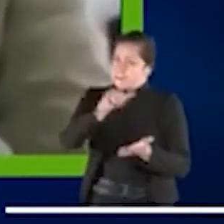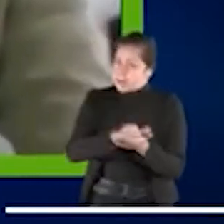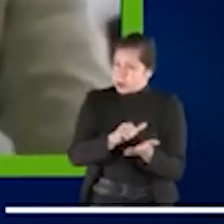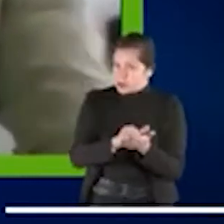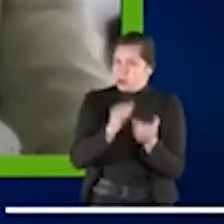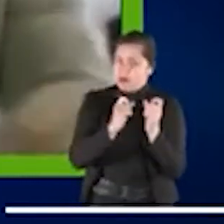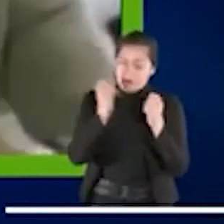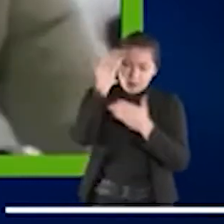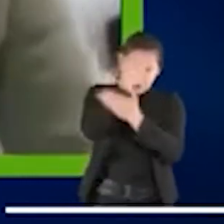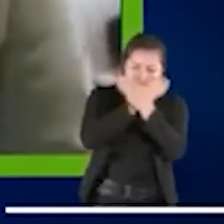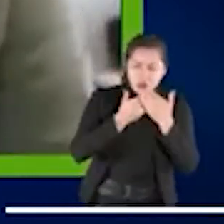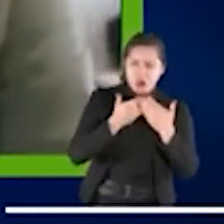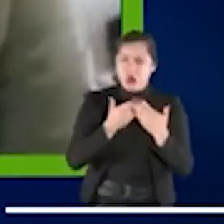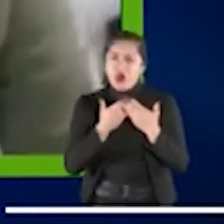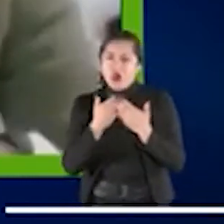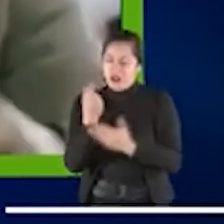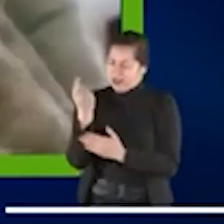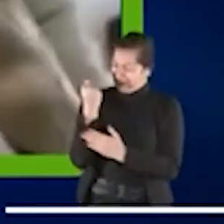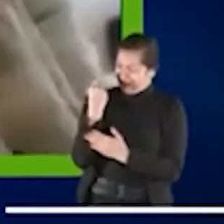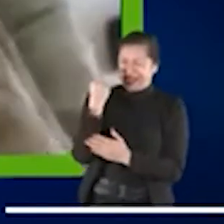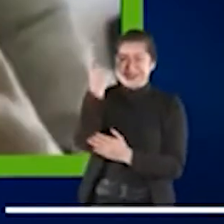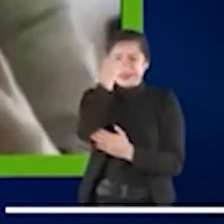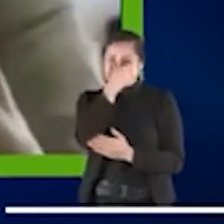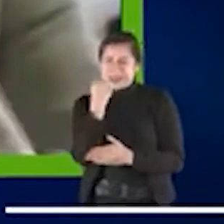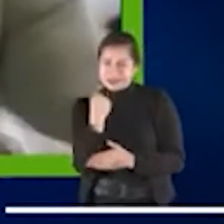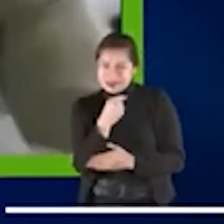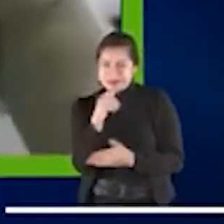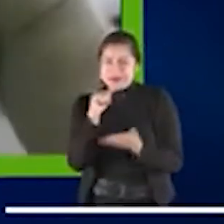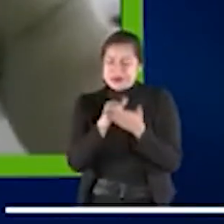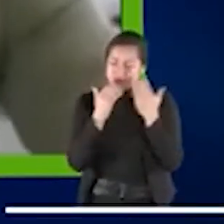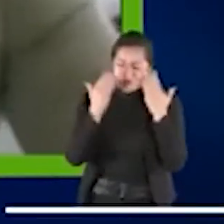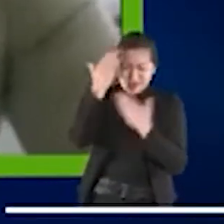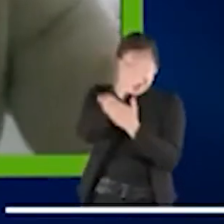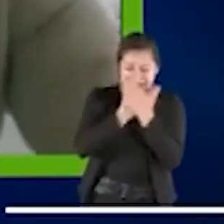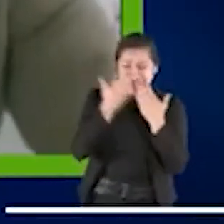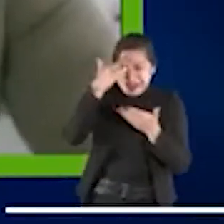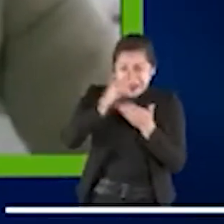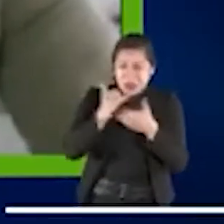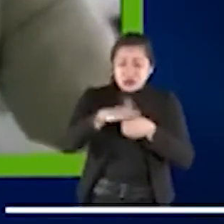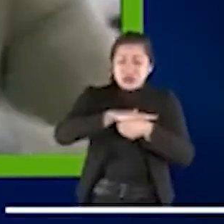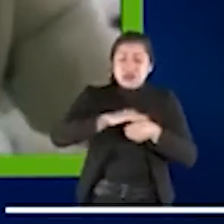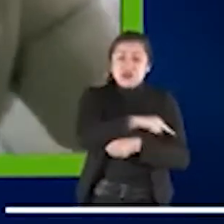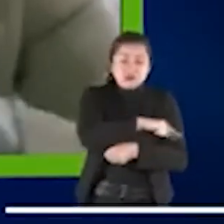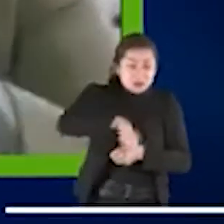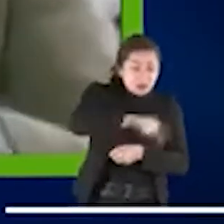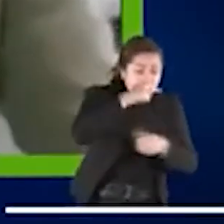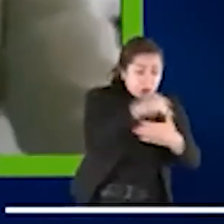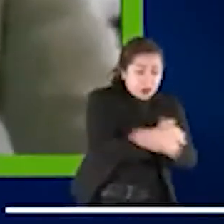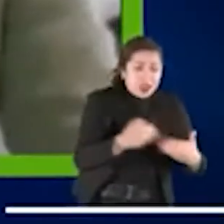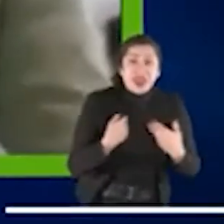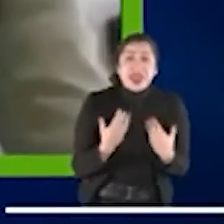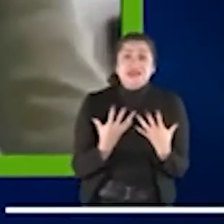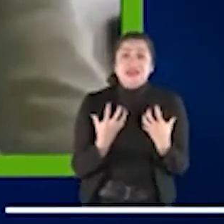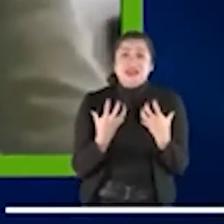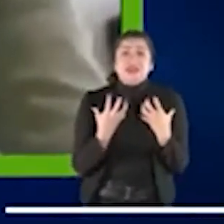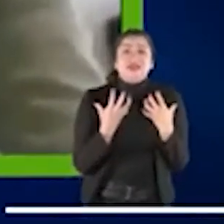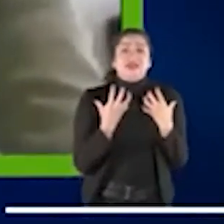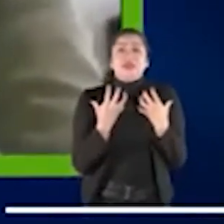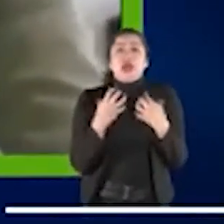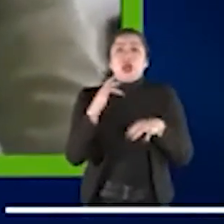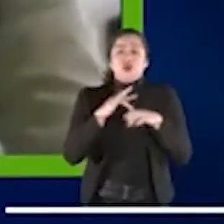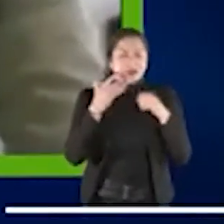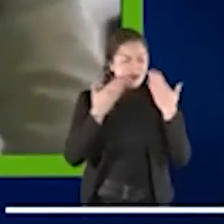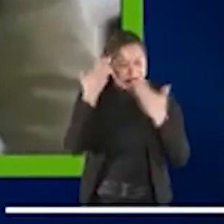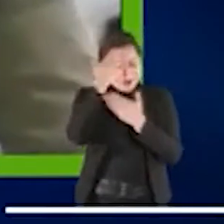e Ilanud el pasado mes de septiembre, es que creo que esa situación de estrés lo que nos tiene que provocar es repensar